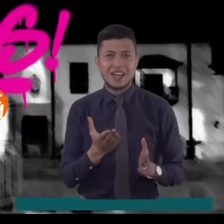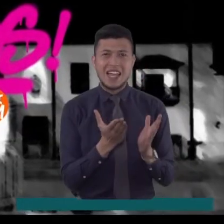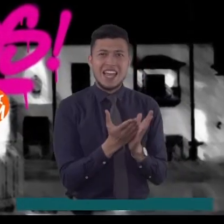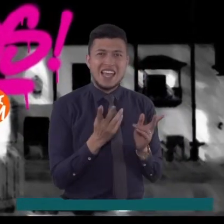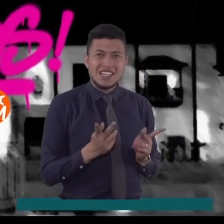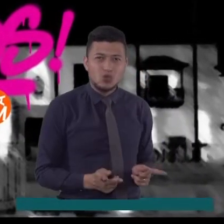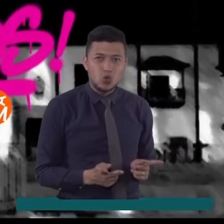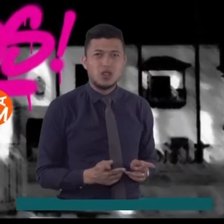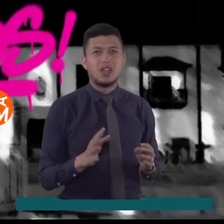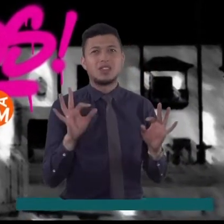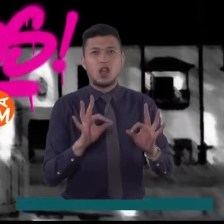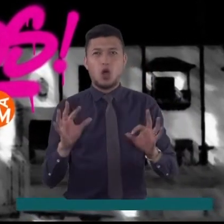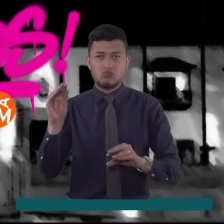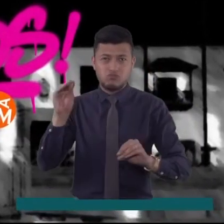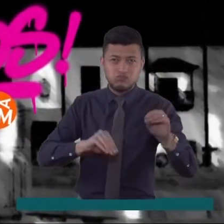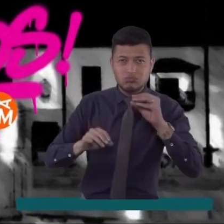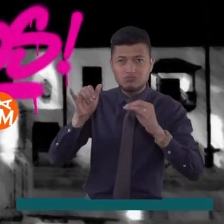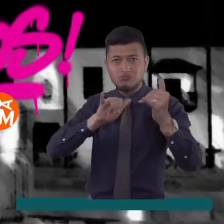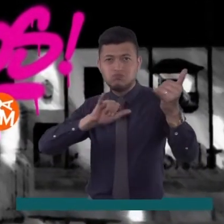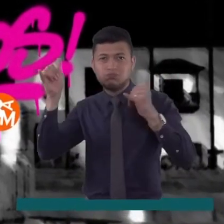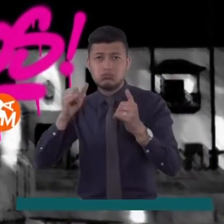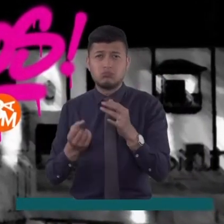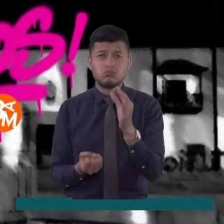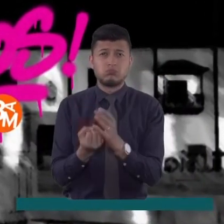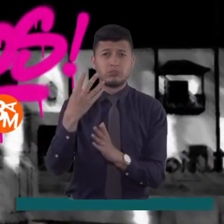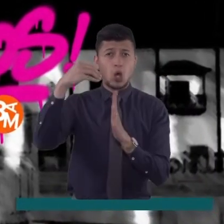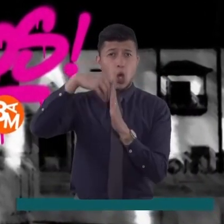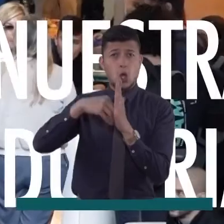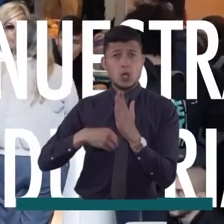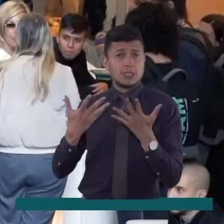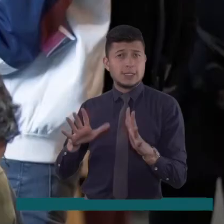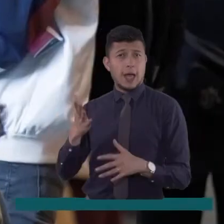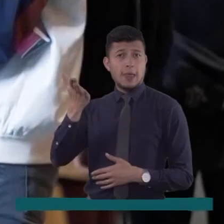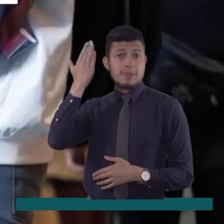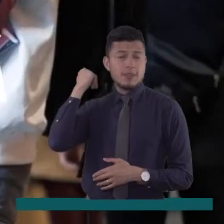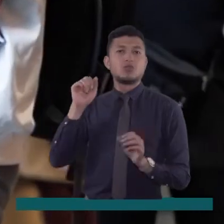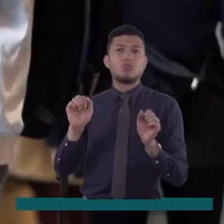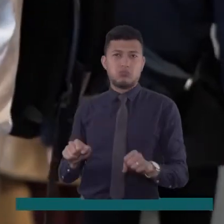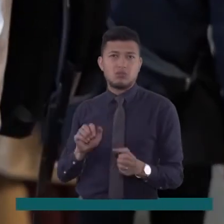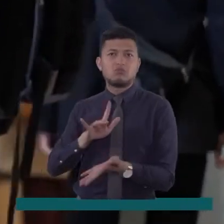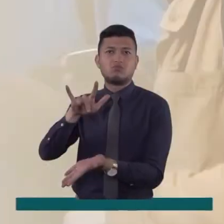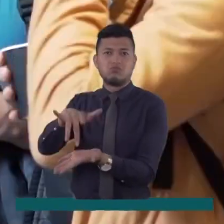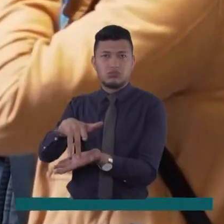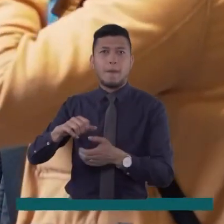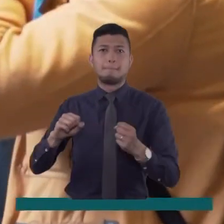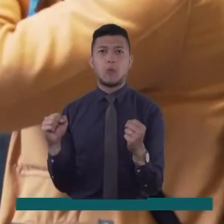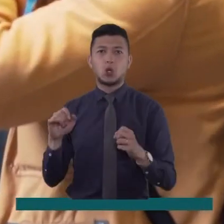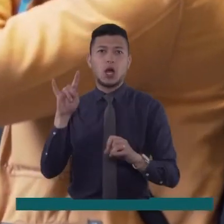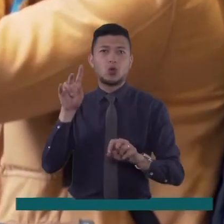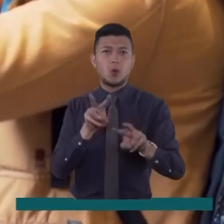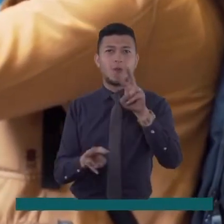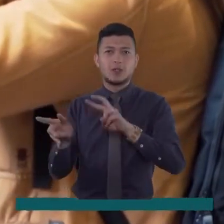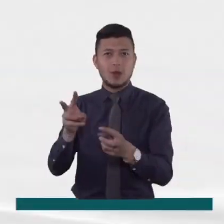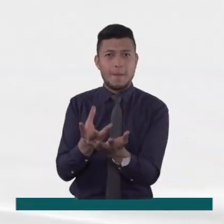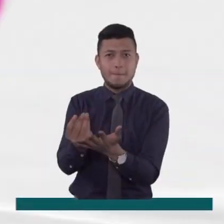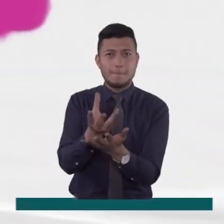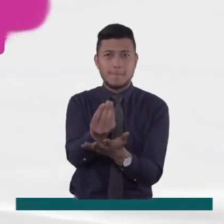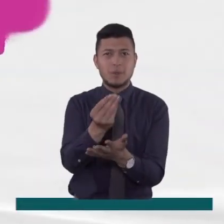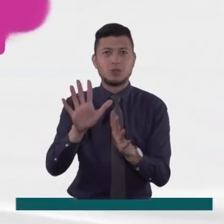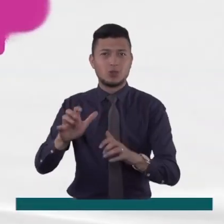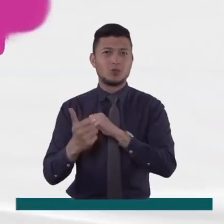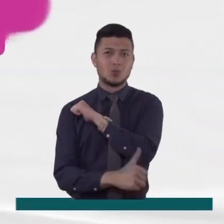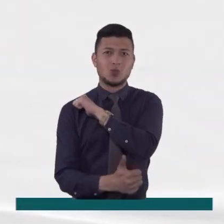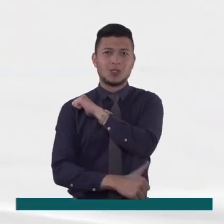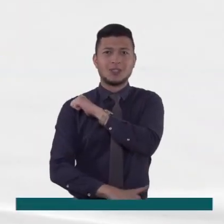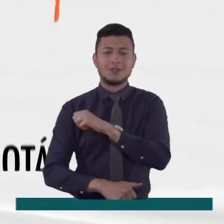de áreas relacionadas o realizadores con al menos un contenido terminado podrán participar de la visita del Bogotá Audiovisual Market en